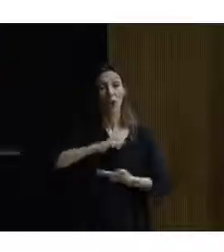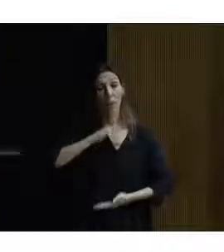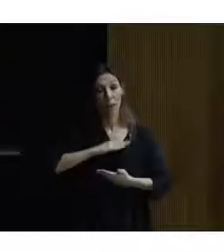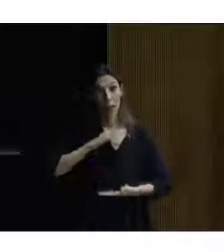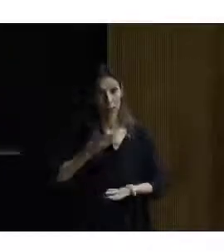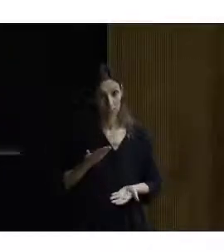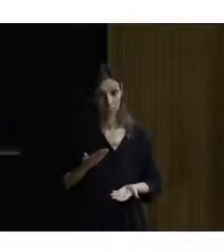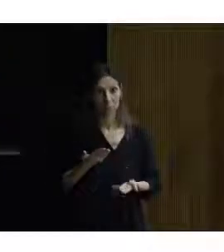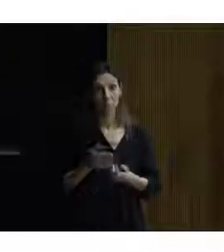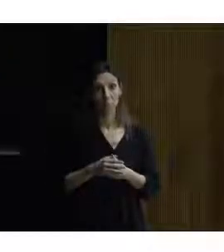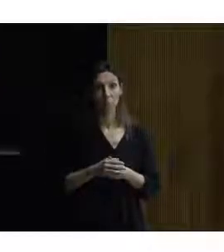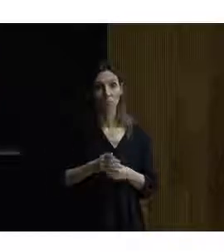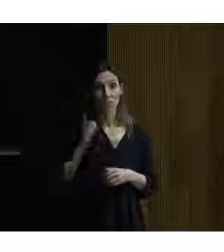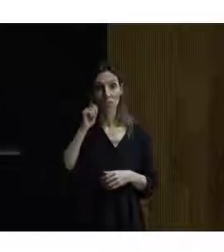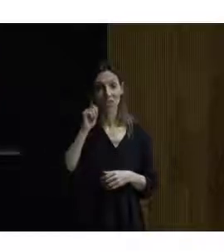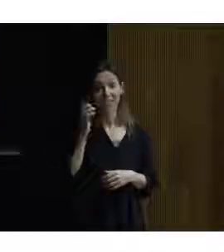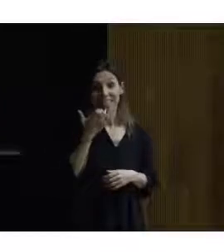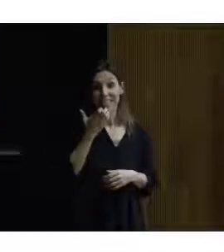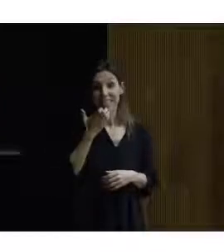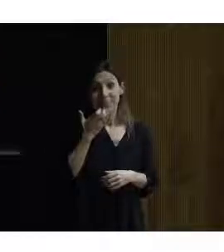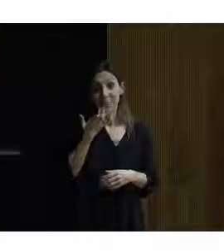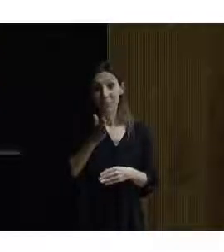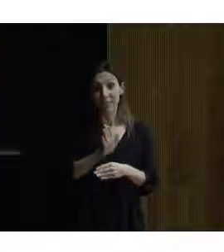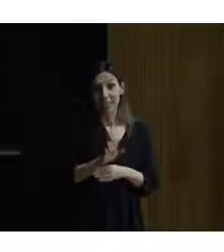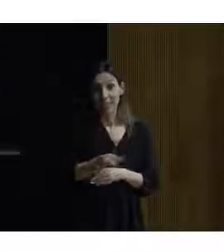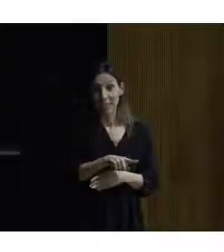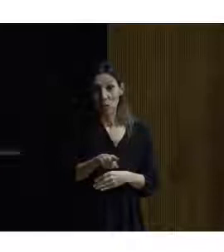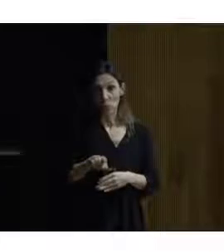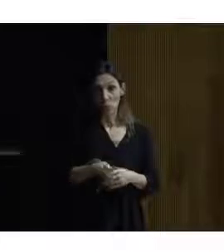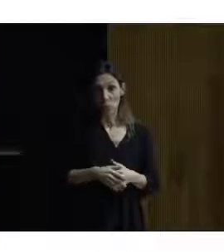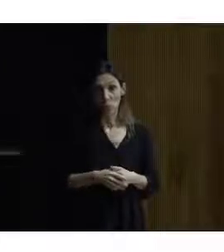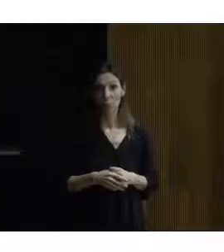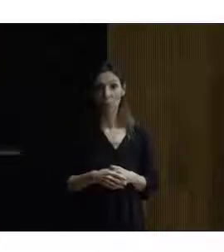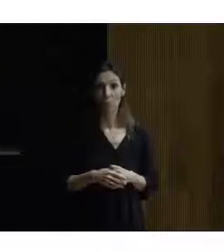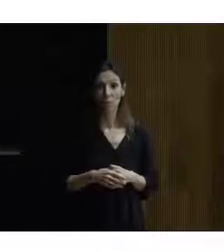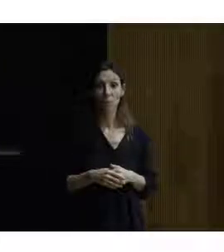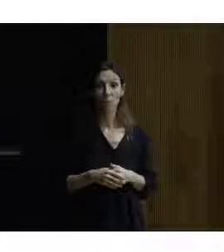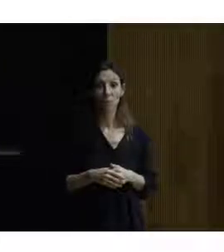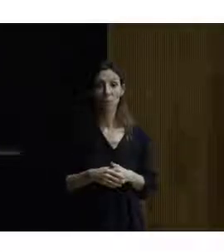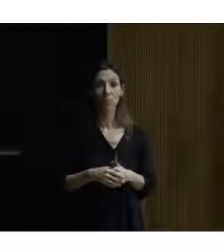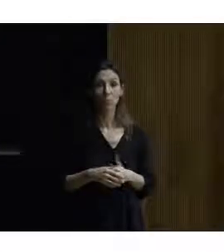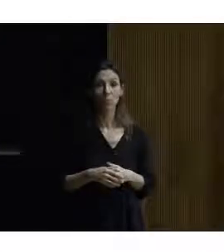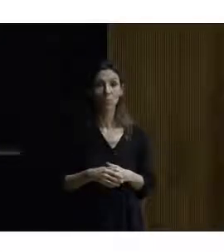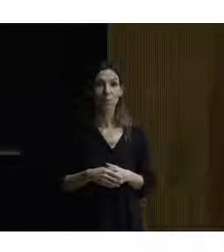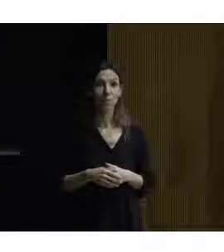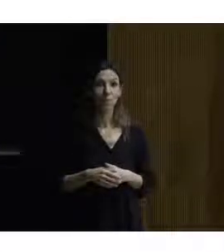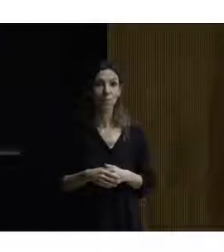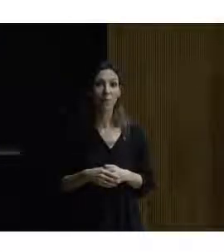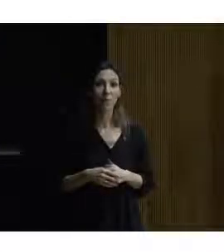Entonces, no sé si me podéis poner a la presentación o… ¿Está? ¿Por aquí? Espera. ¿Se habla? Espera.